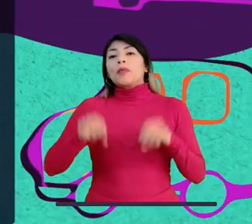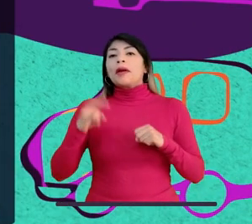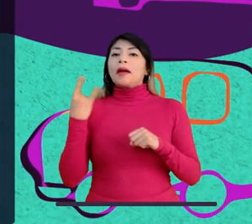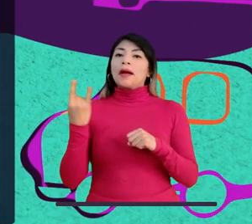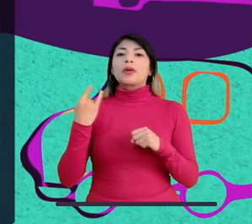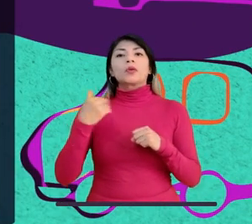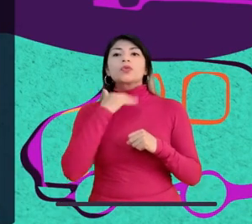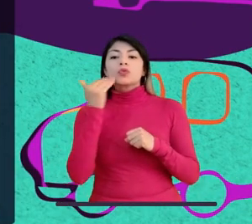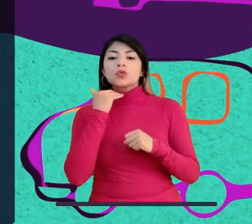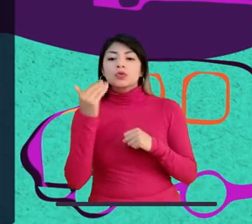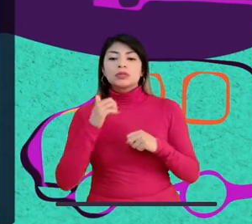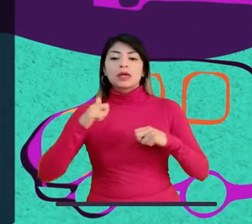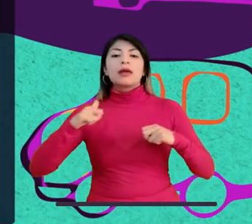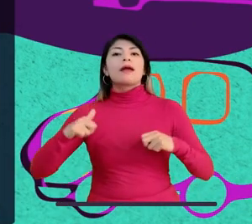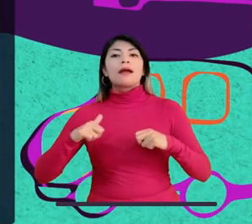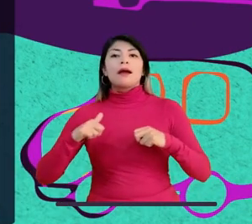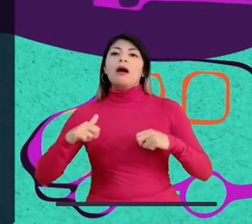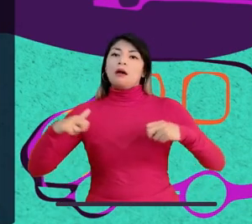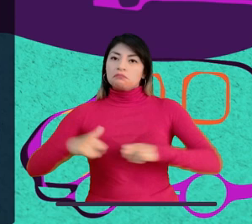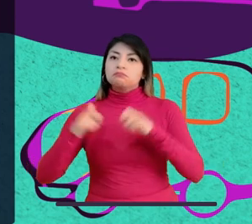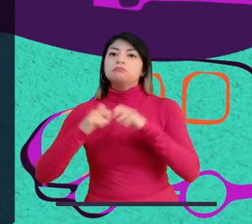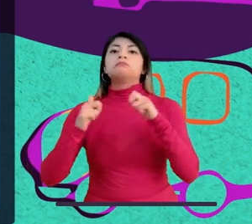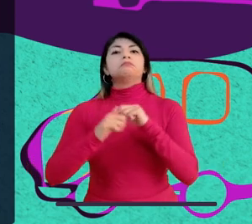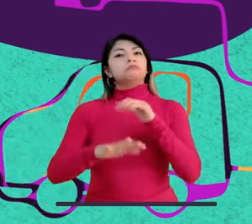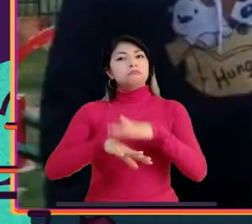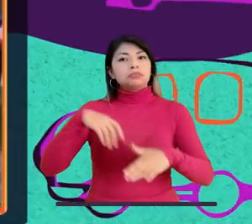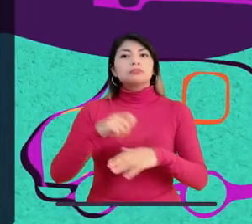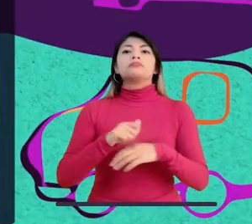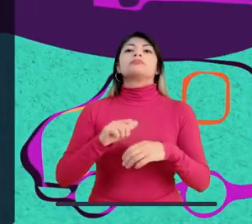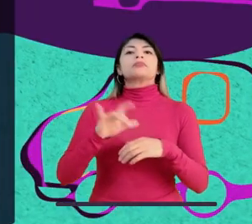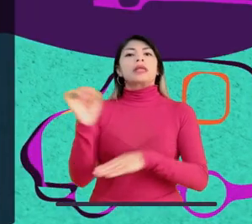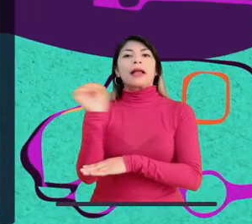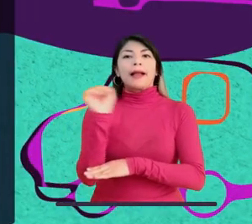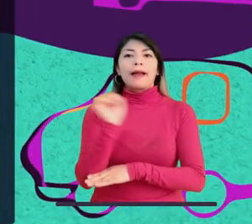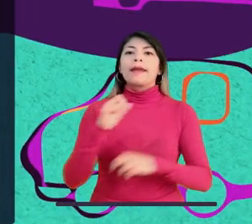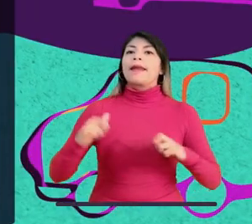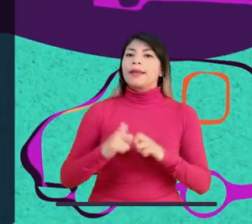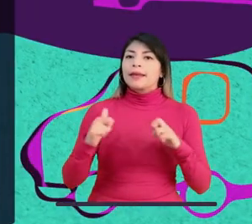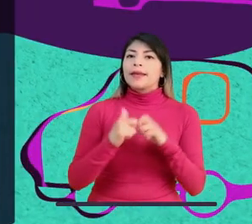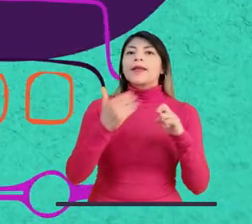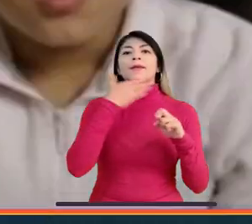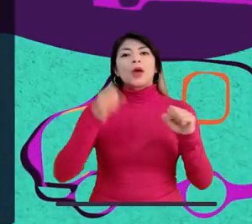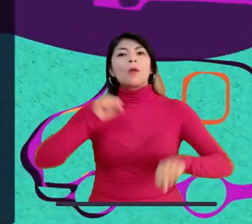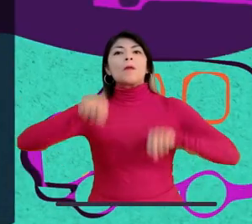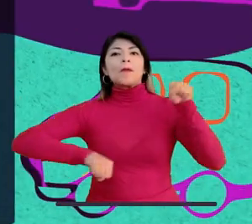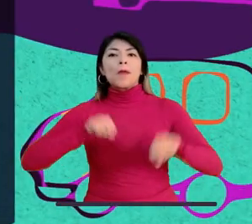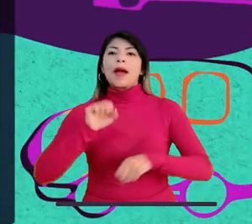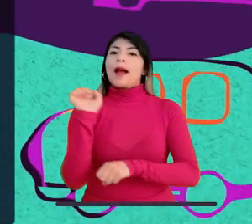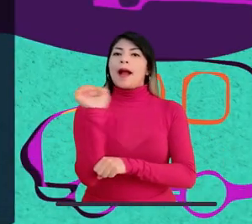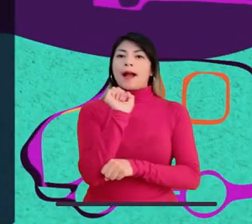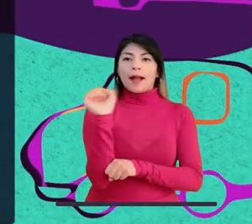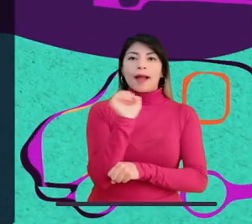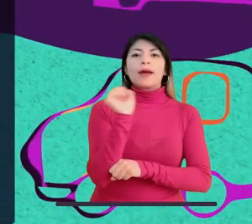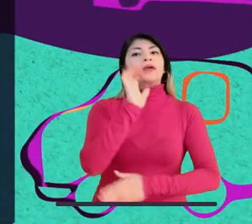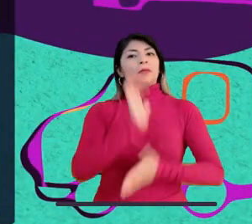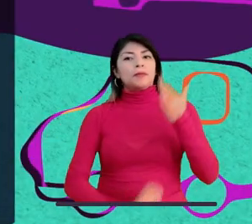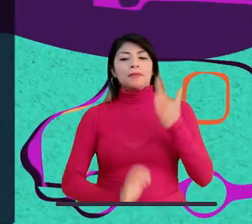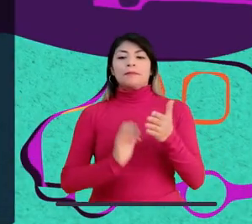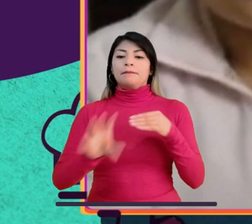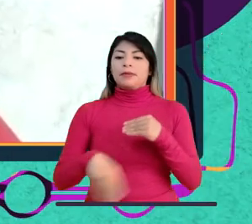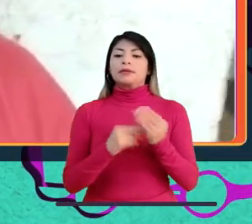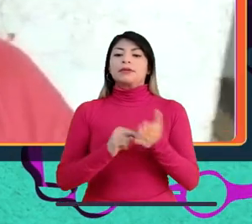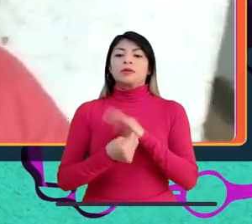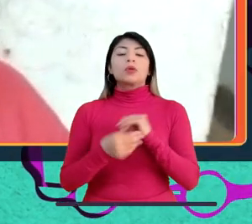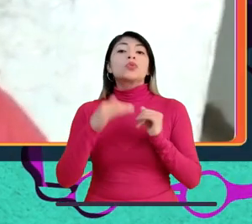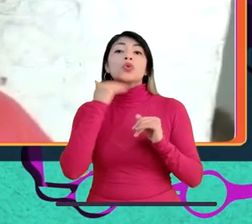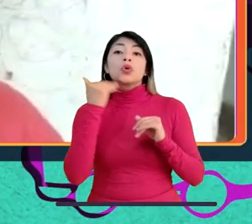podría cambiar las energías sucias por las renovables. Usar carros eléctricos. Reciclar, utilizando más la bicicleta y no el